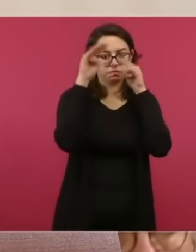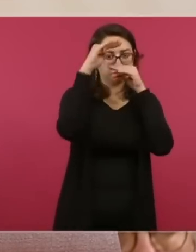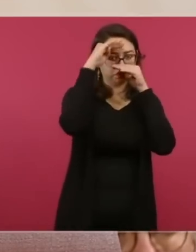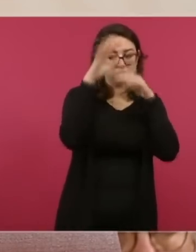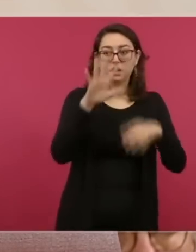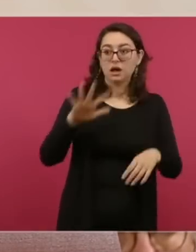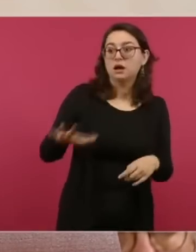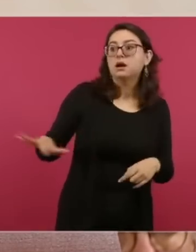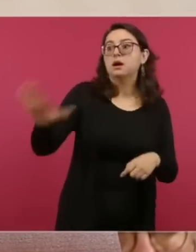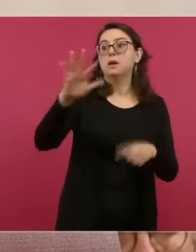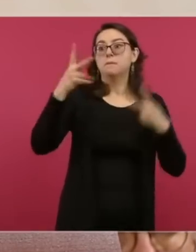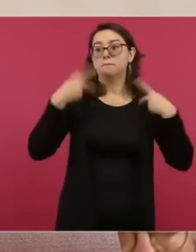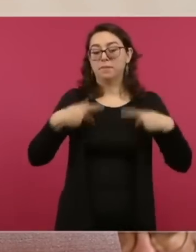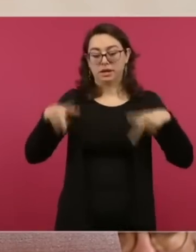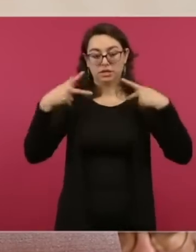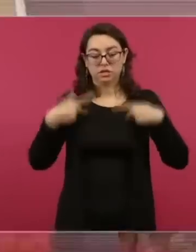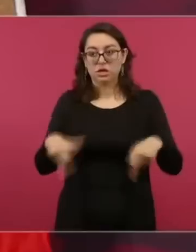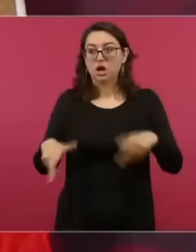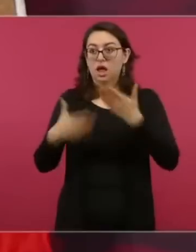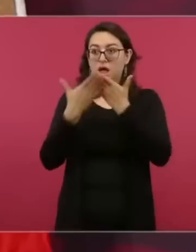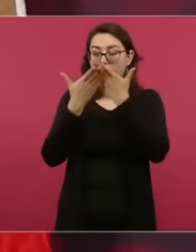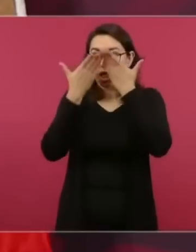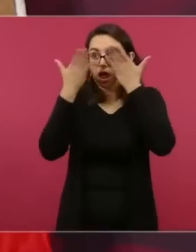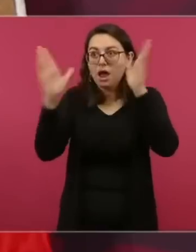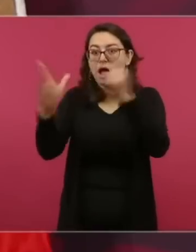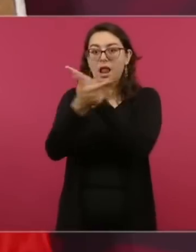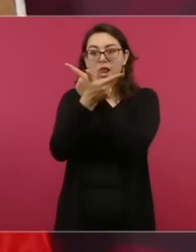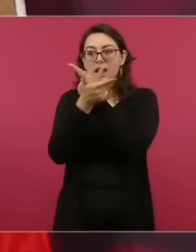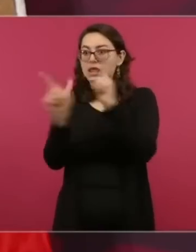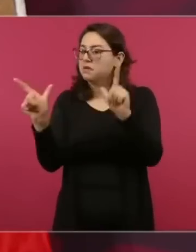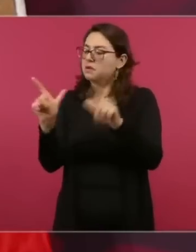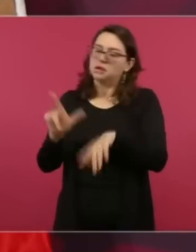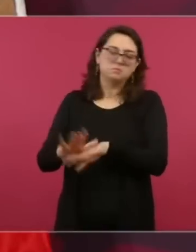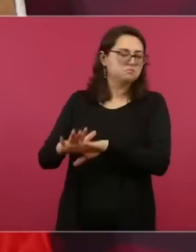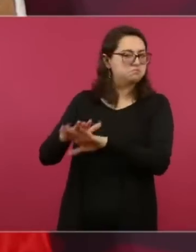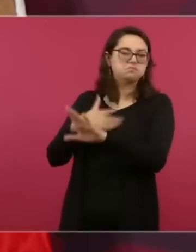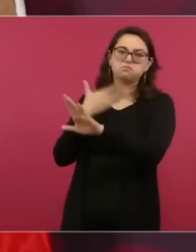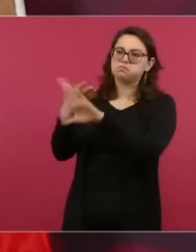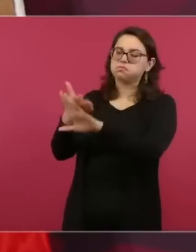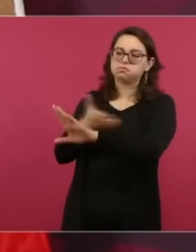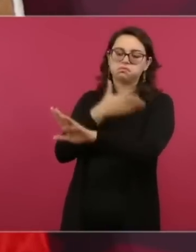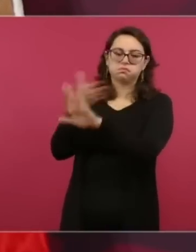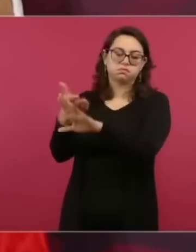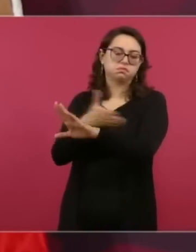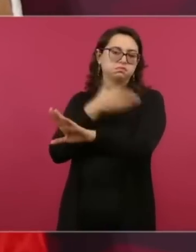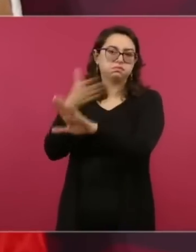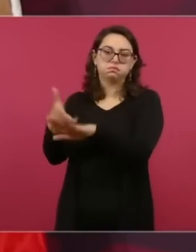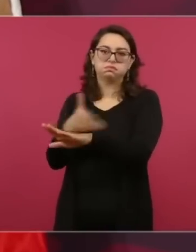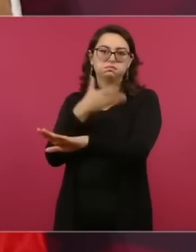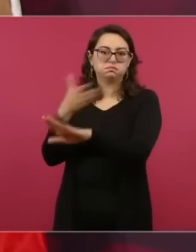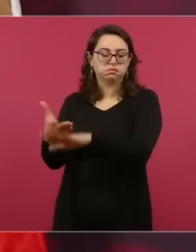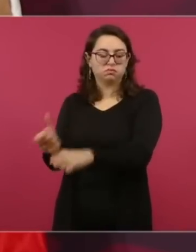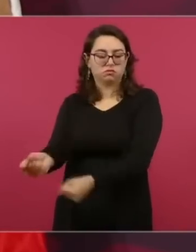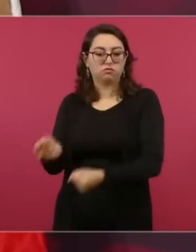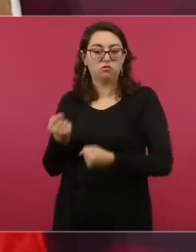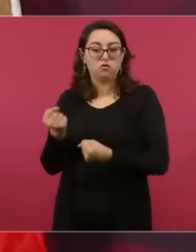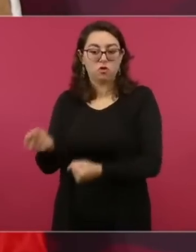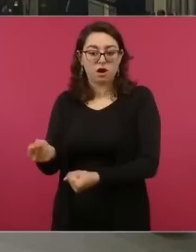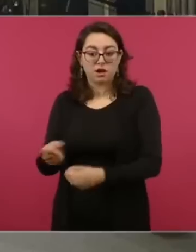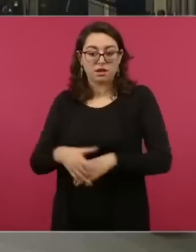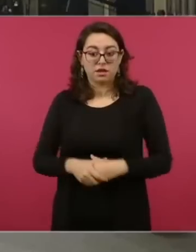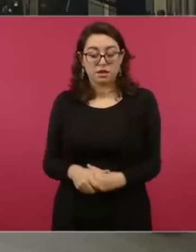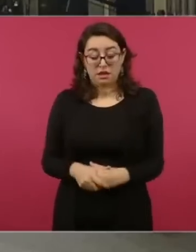de que resucitó, se reestableció la